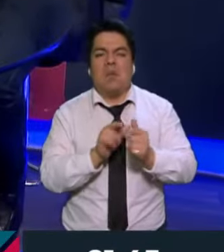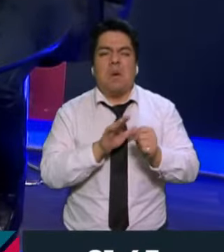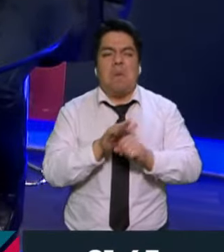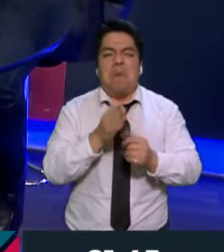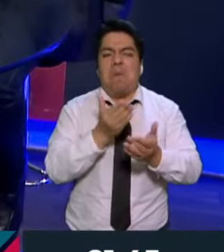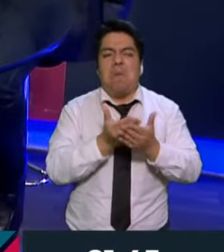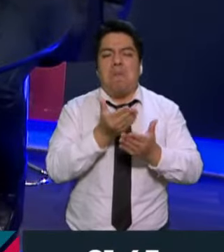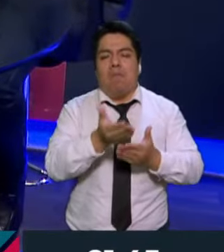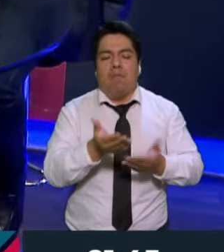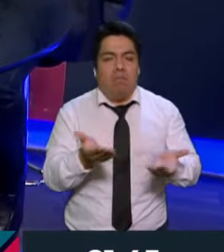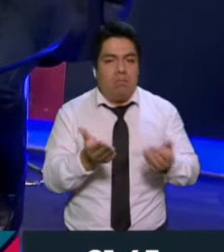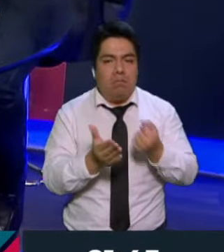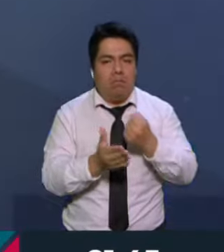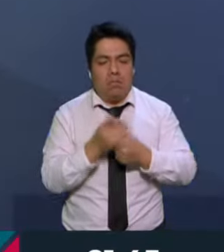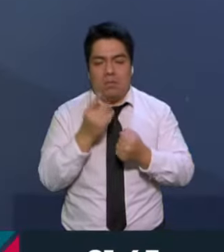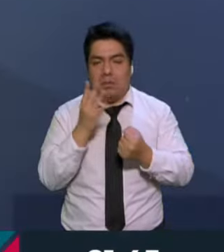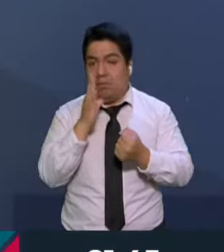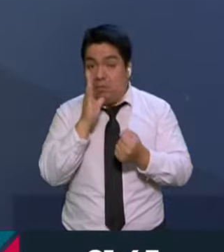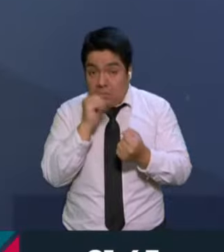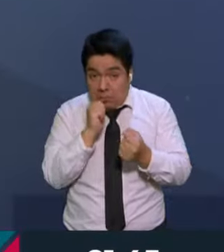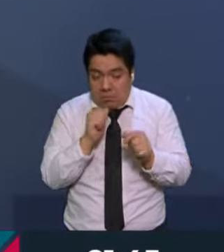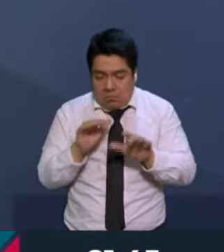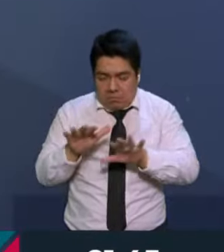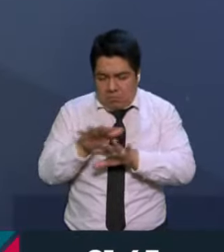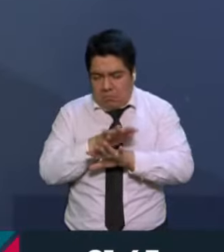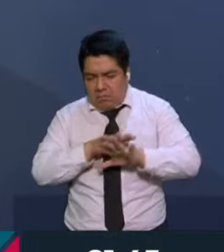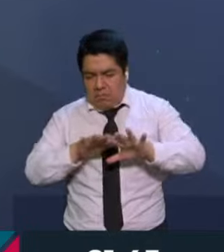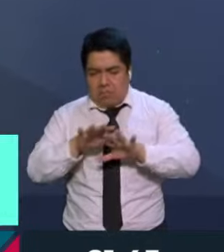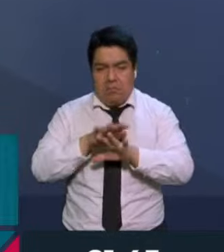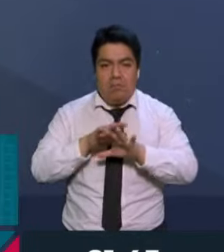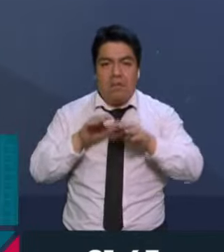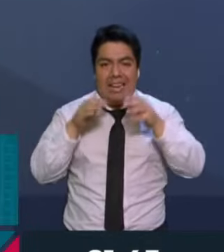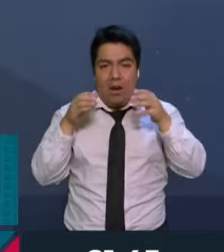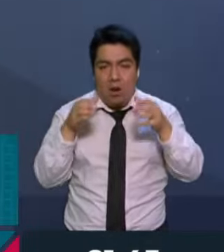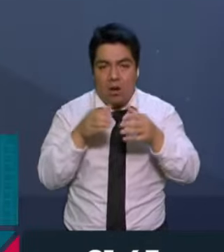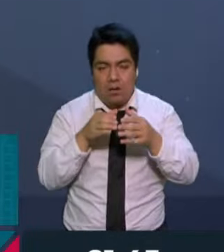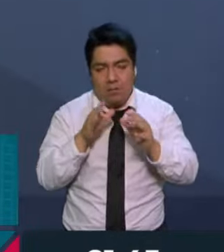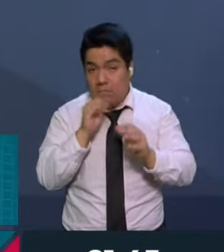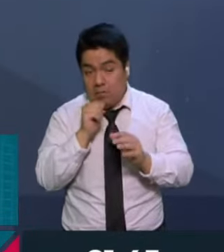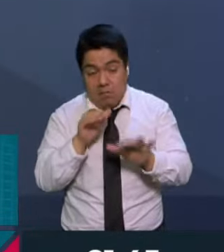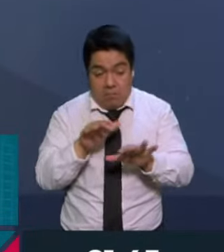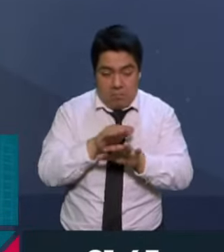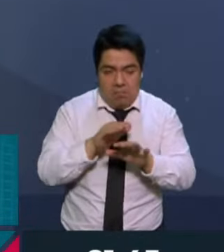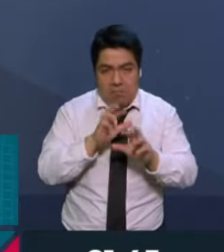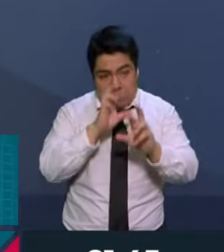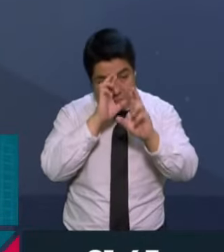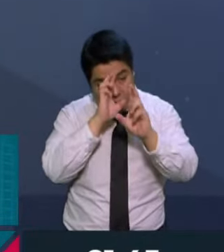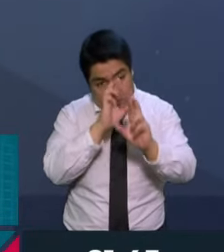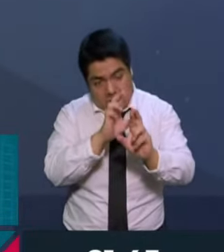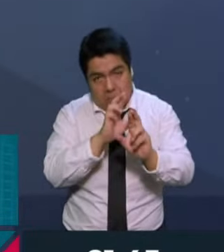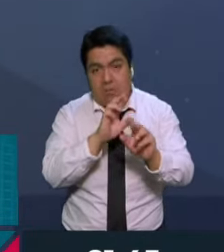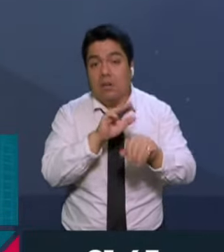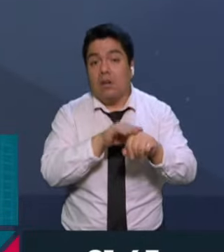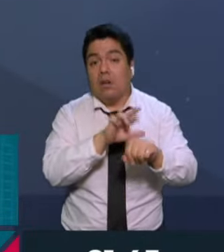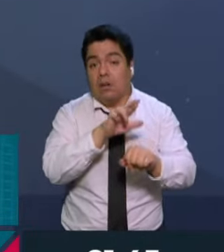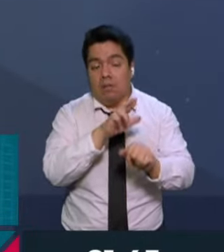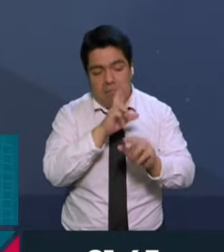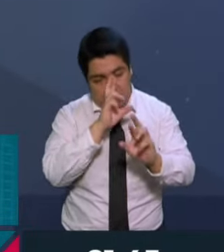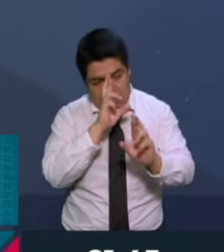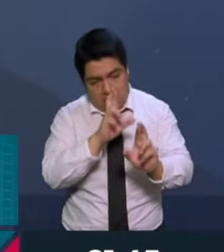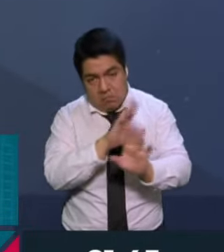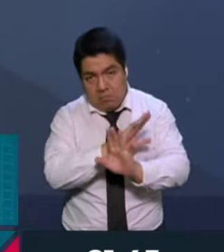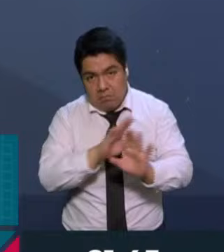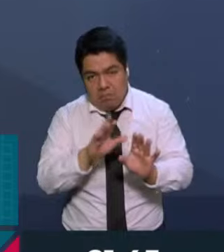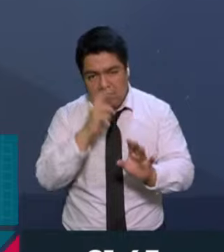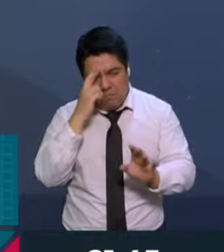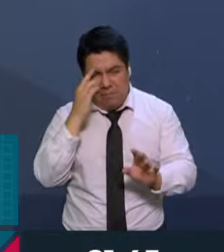argumento? Porque no puede mezclar la conformación del Congreso. tiene que respetar los triunfos de mayoría. Les ponía el